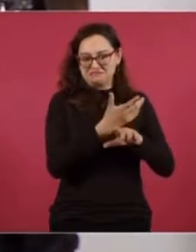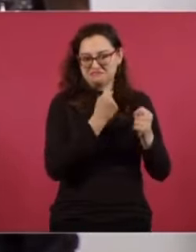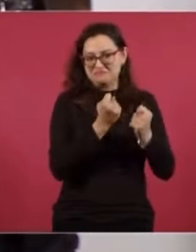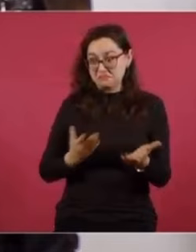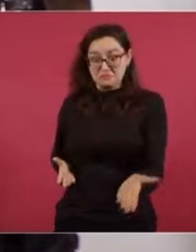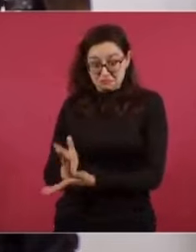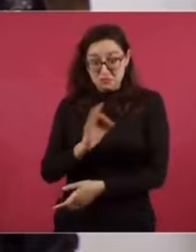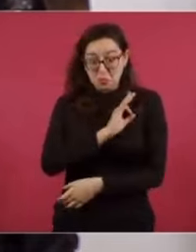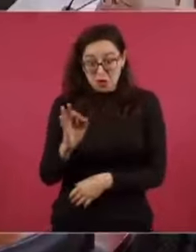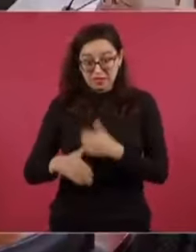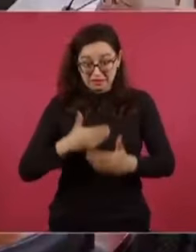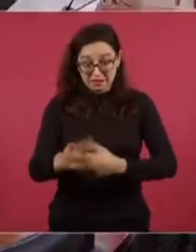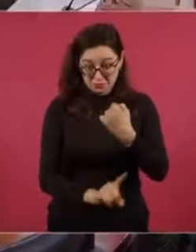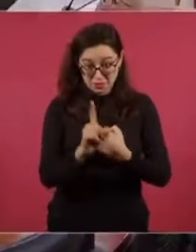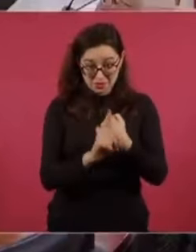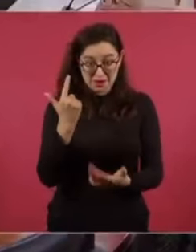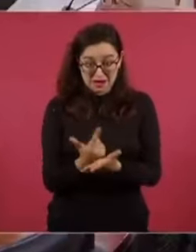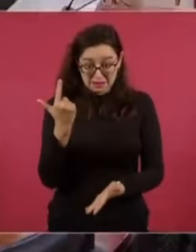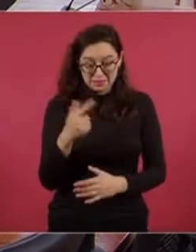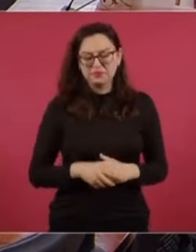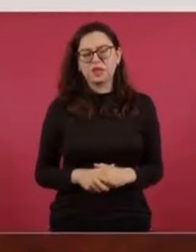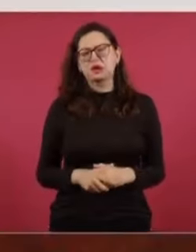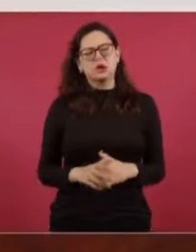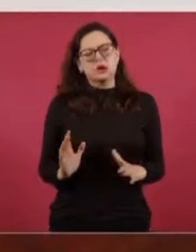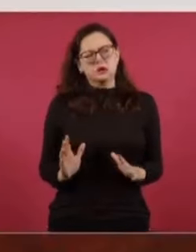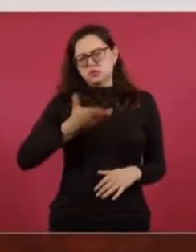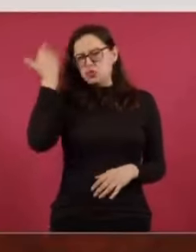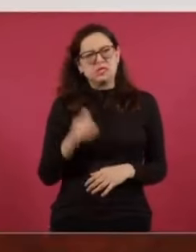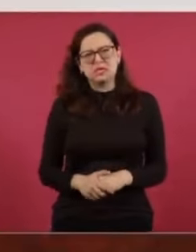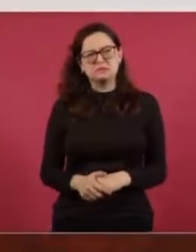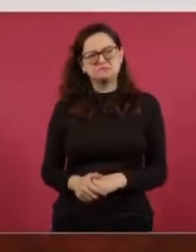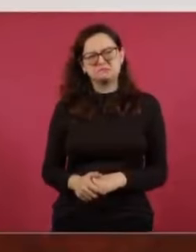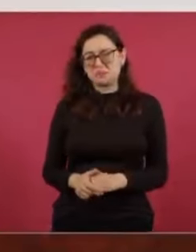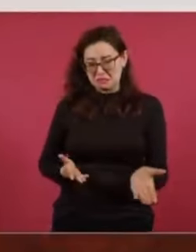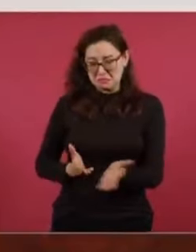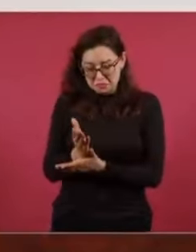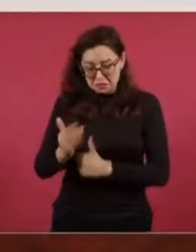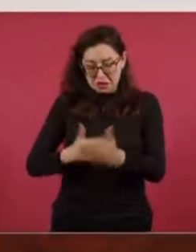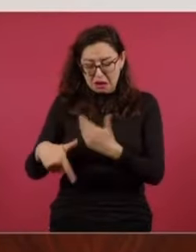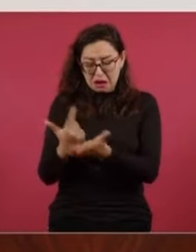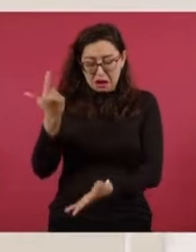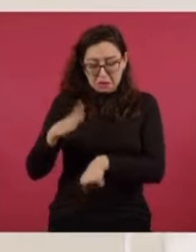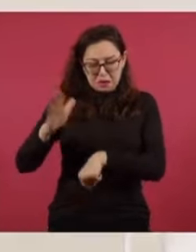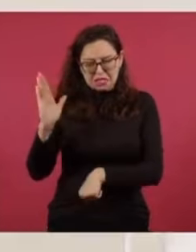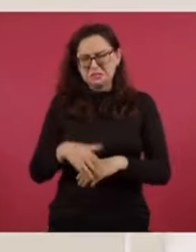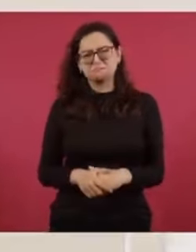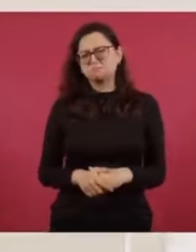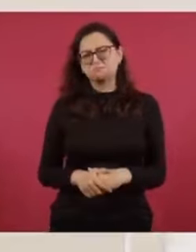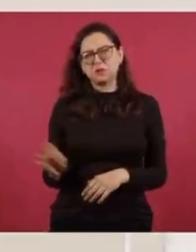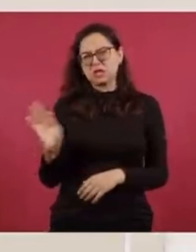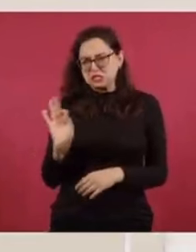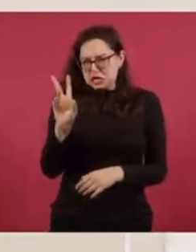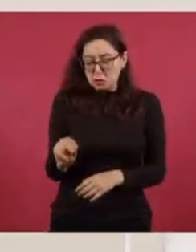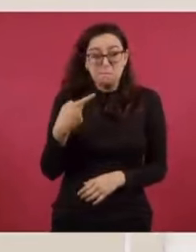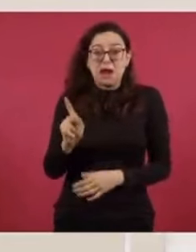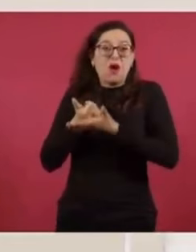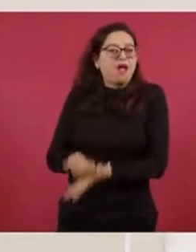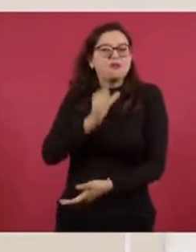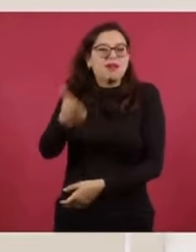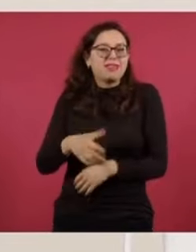crisis que se vive en Venezuela. No sé si puede agravar, pero no ayuda a resolver las cosas. Lo digo con todo respeto.